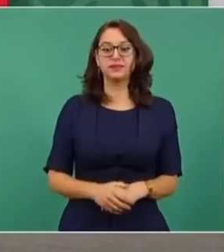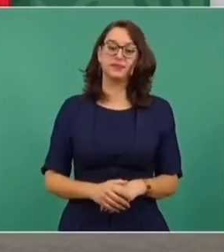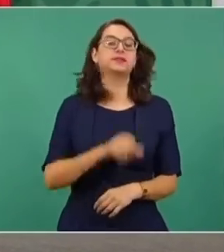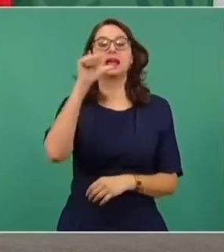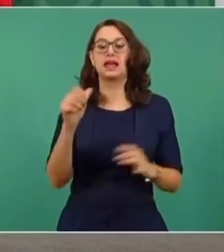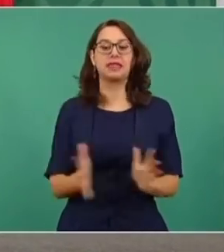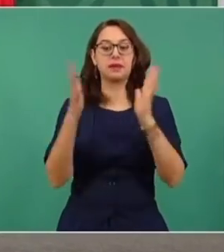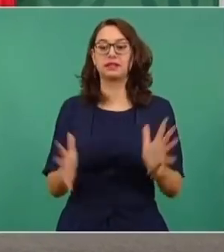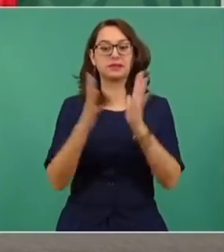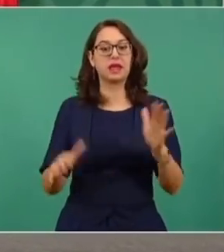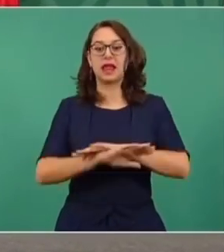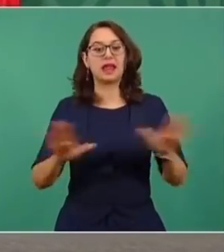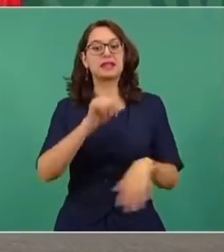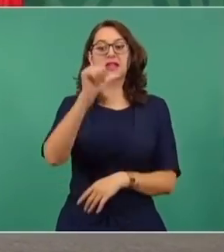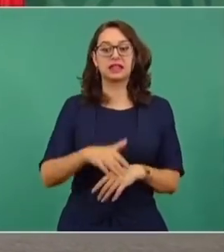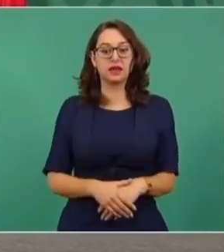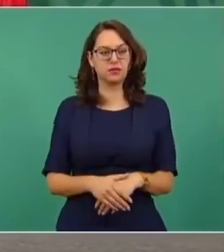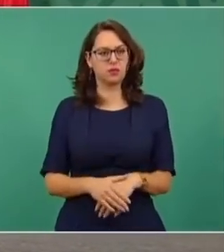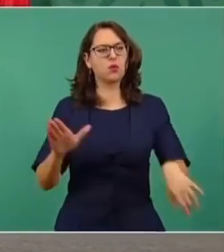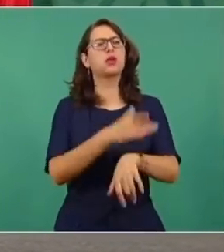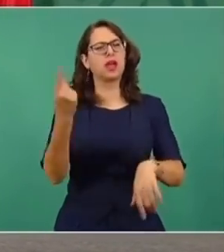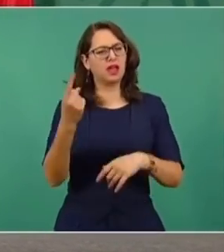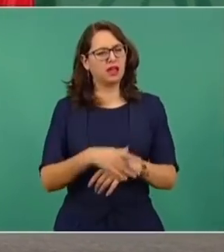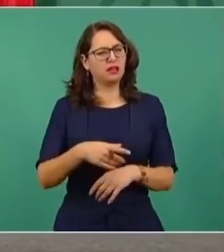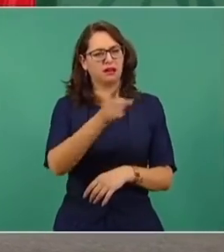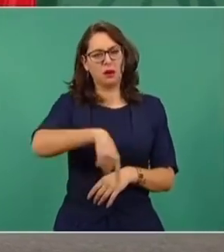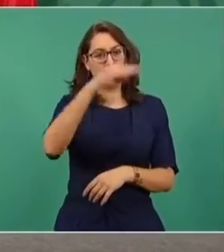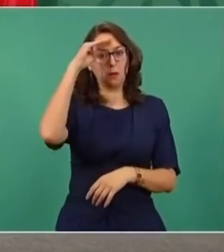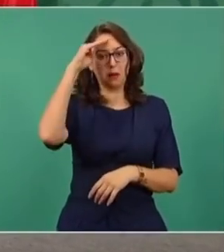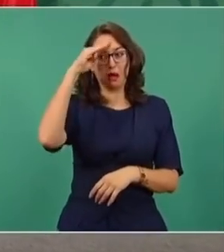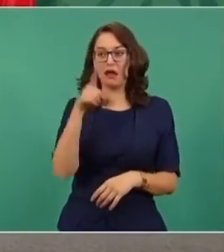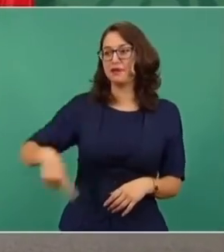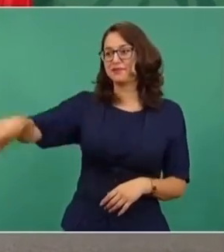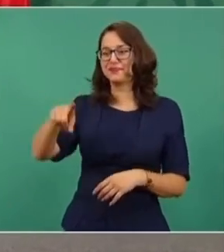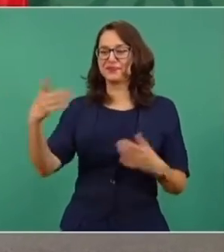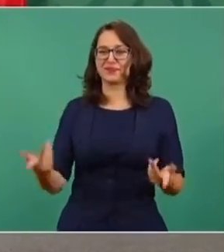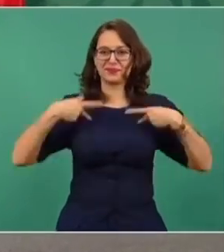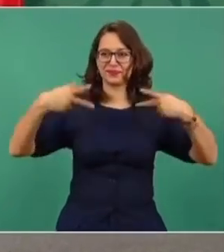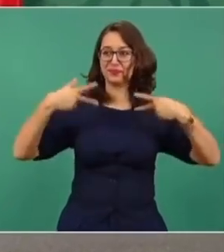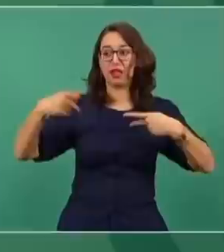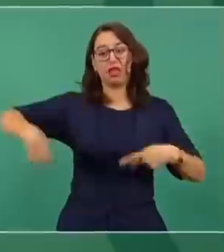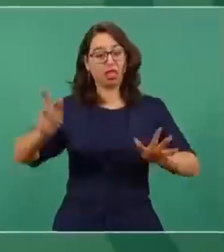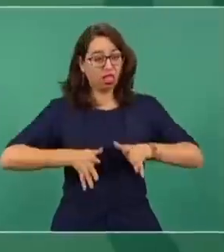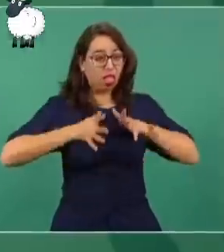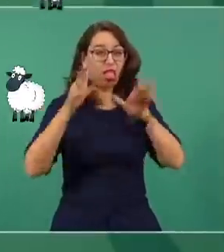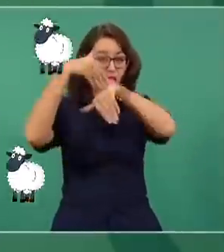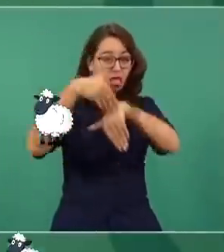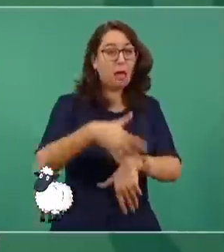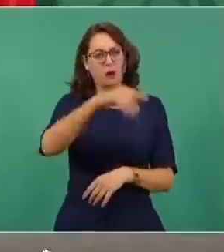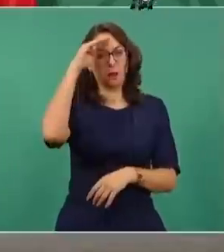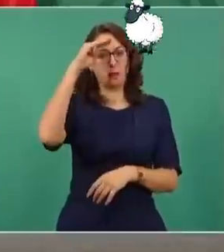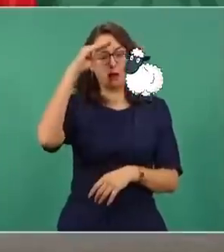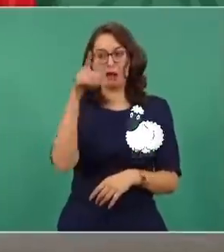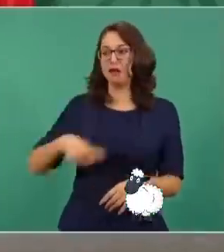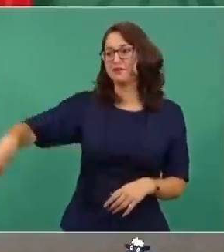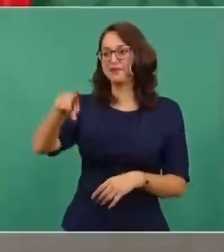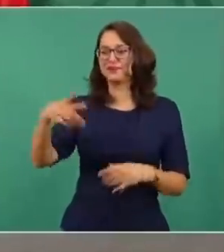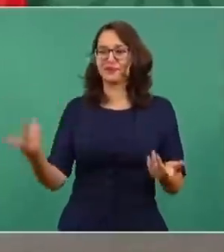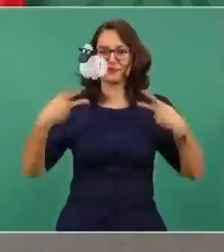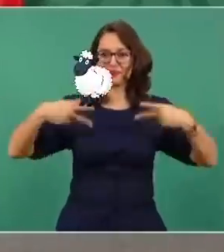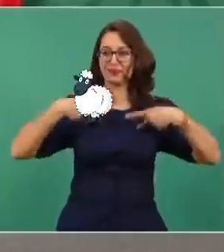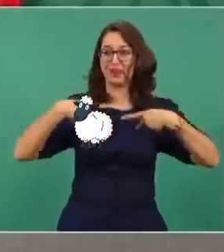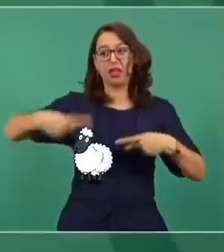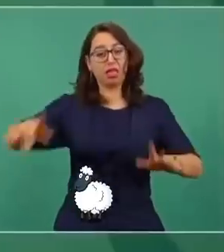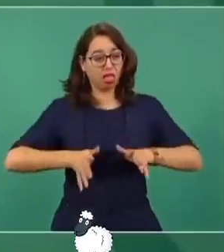participe. Porque creen que los ciudadanos son borregos. Les van a decir, meh, meh, meh,